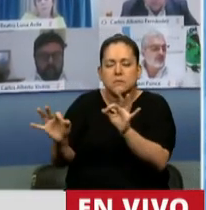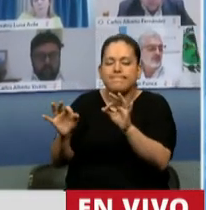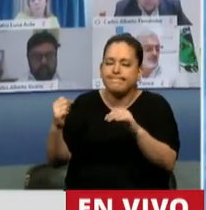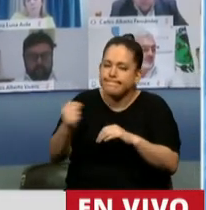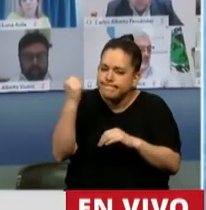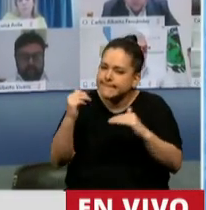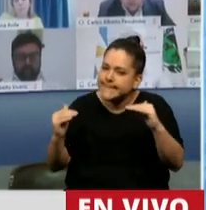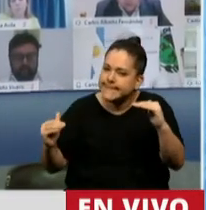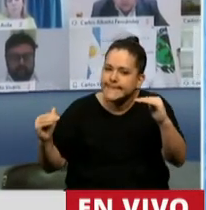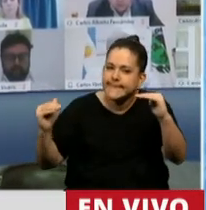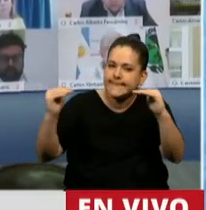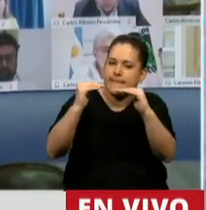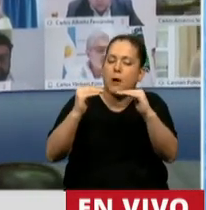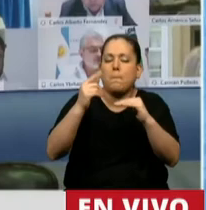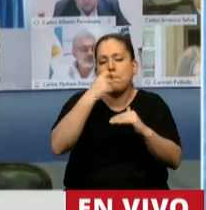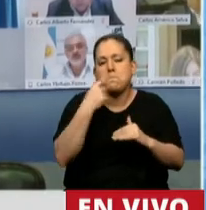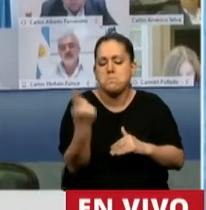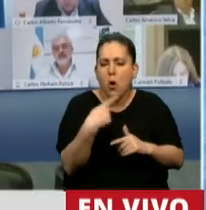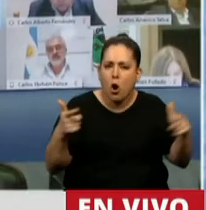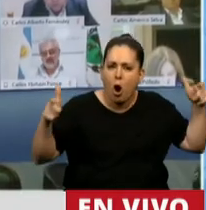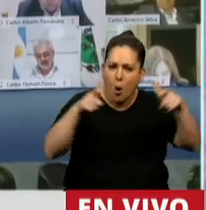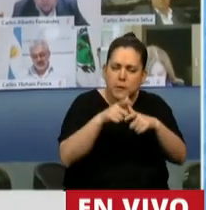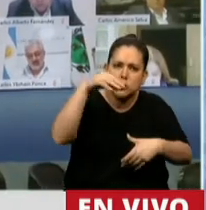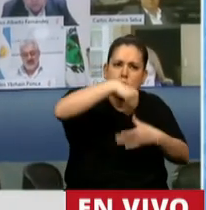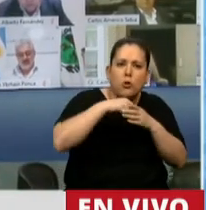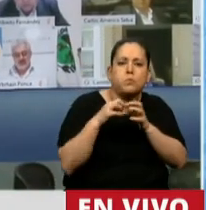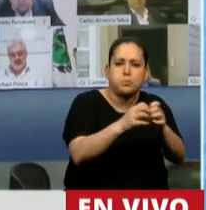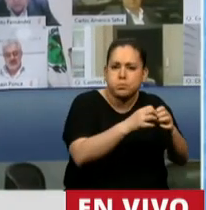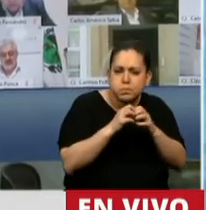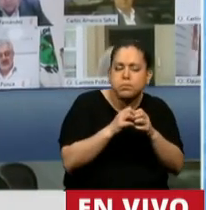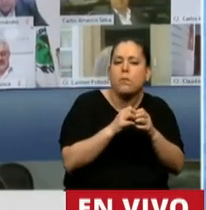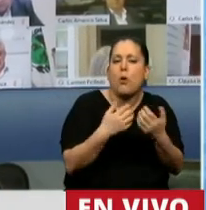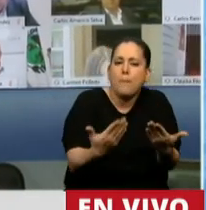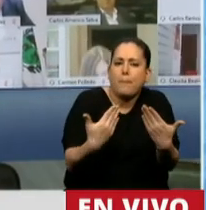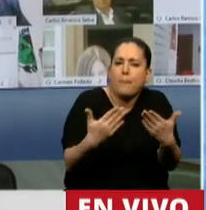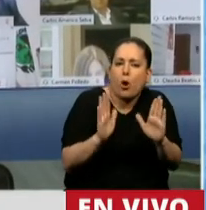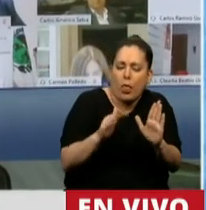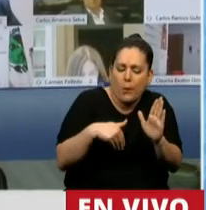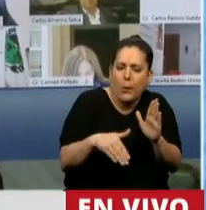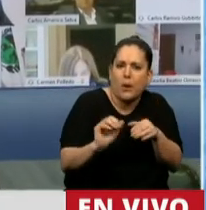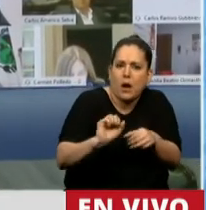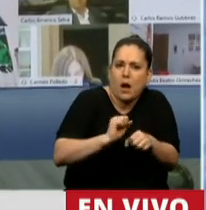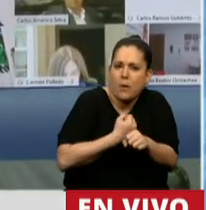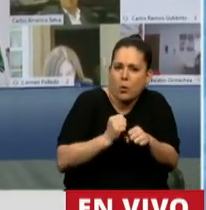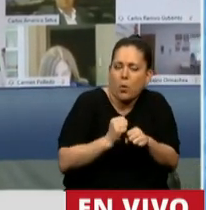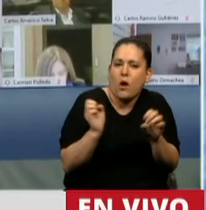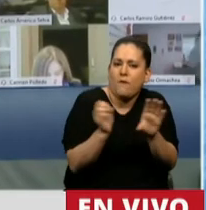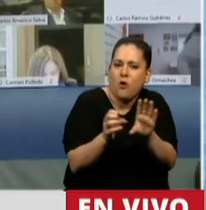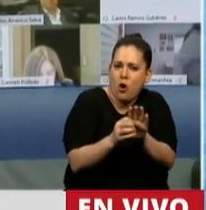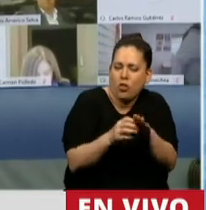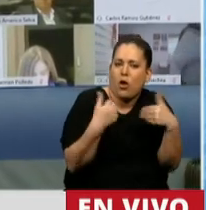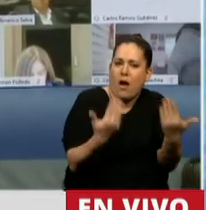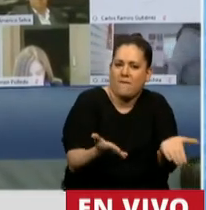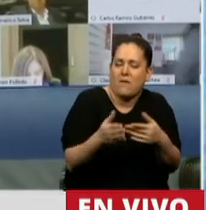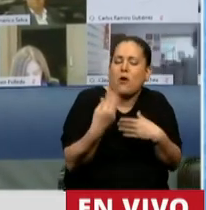haber trabajado en comisiones, haber debatido y poder estar aprobando hoy este fondo que va a